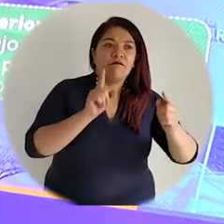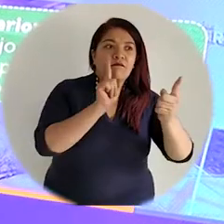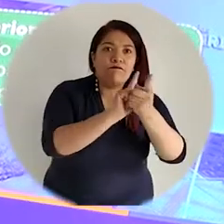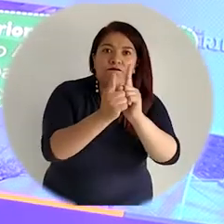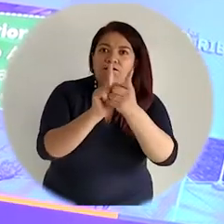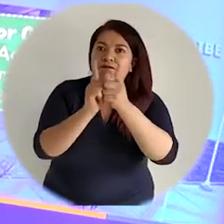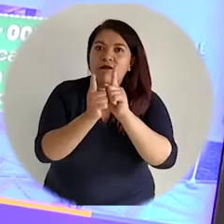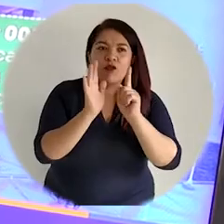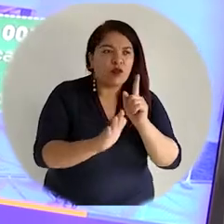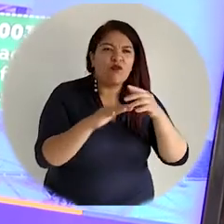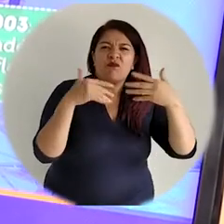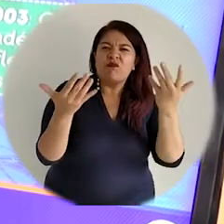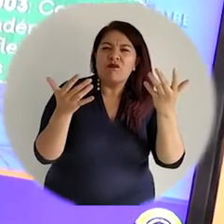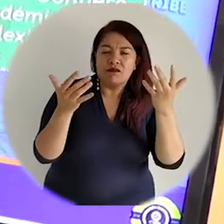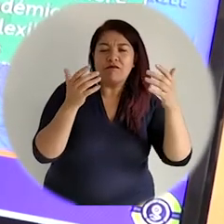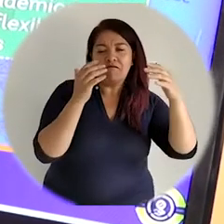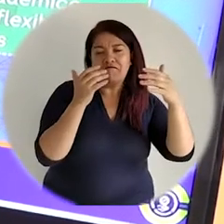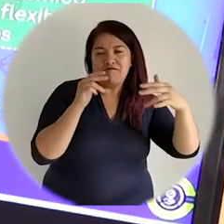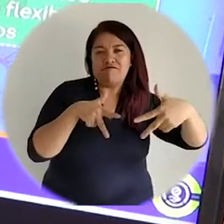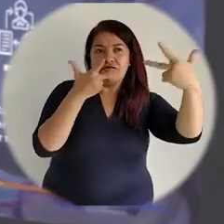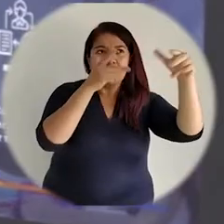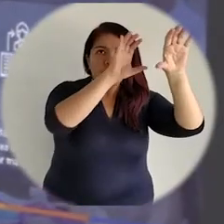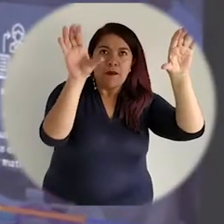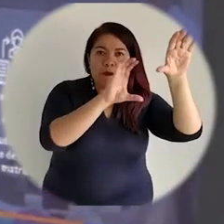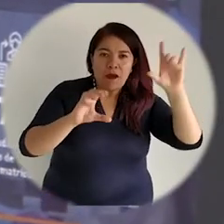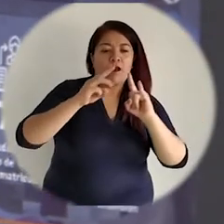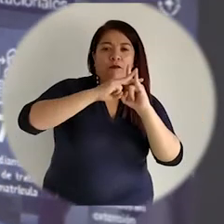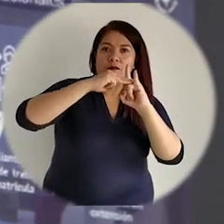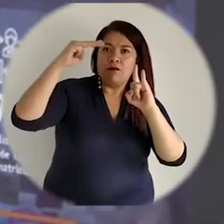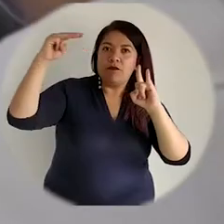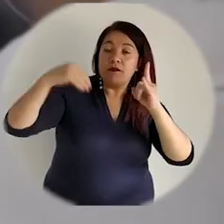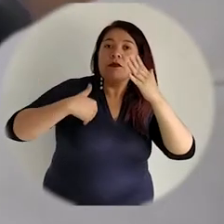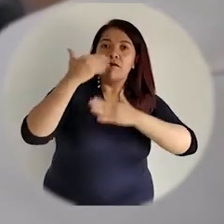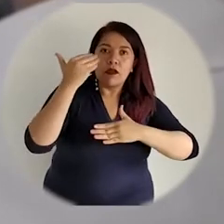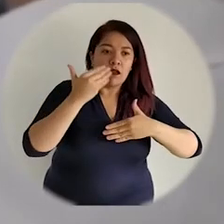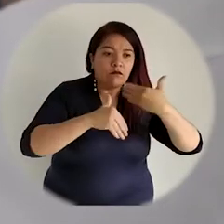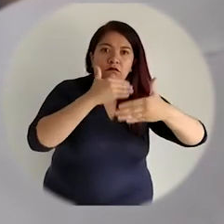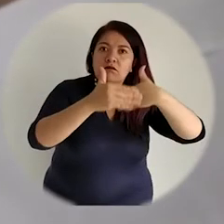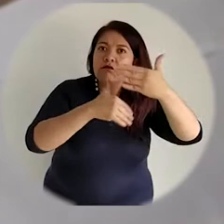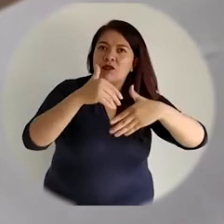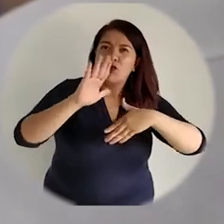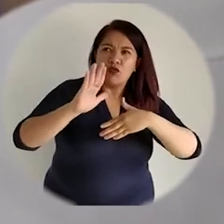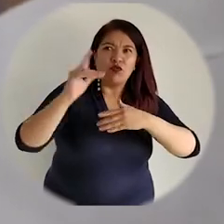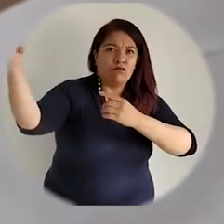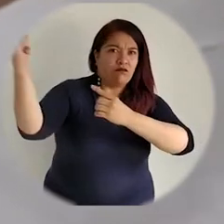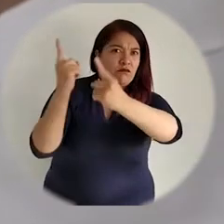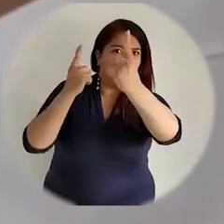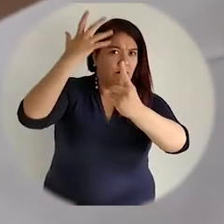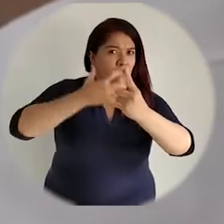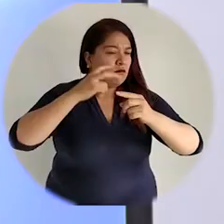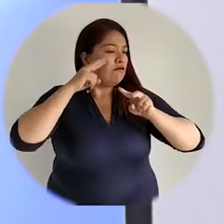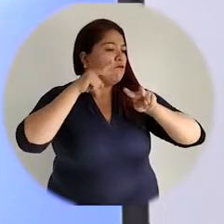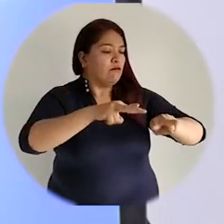Con diferentes encuentros desarrollados por medio de la virtualidad, la Universidad del Magdalena comenzó la agenda de evaluación externa